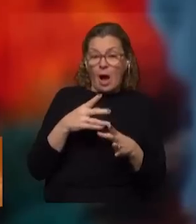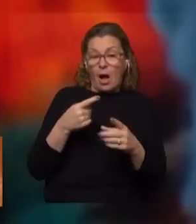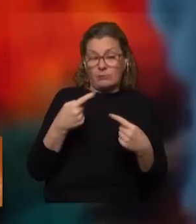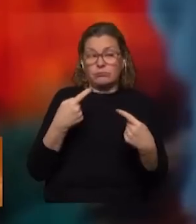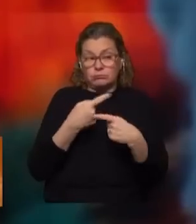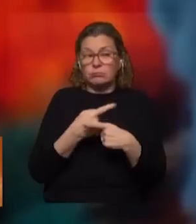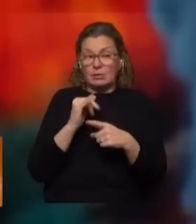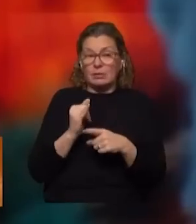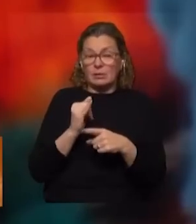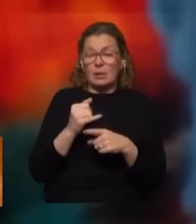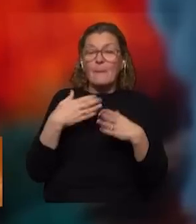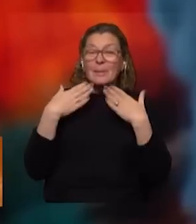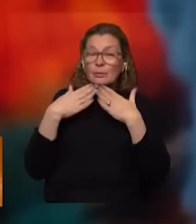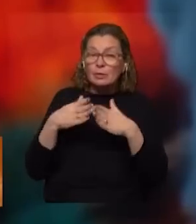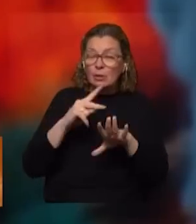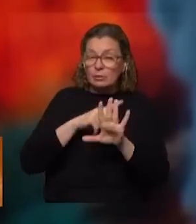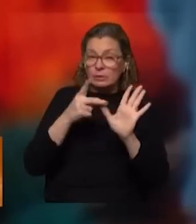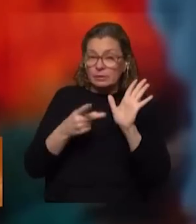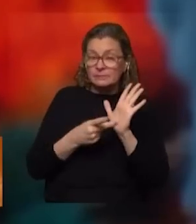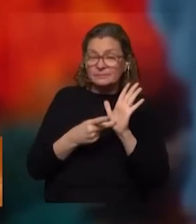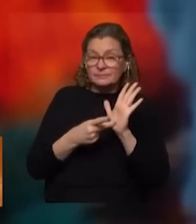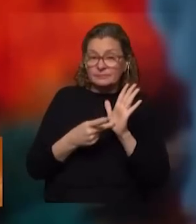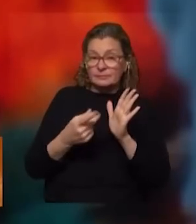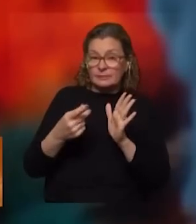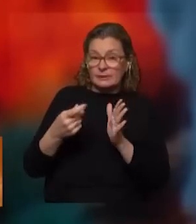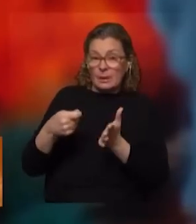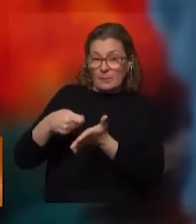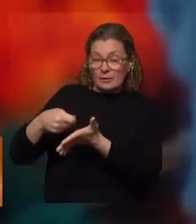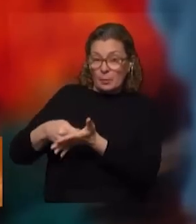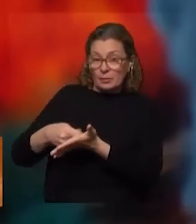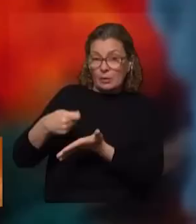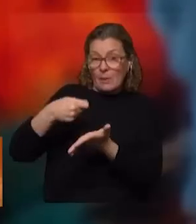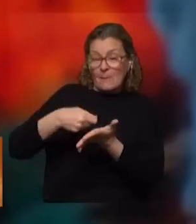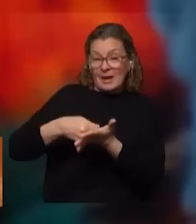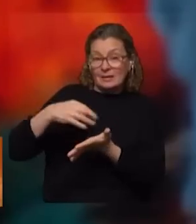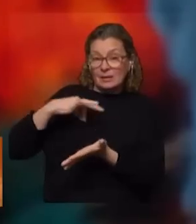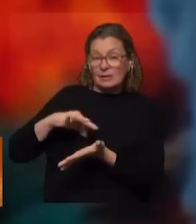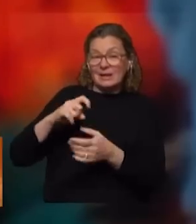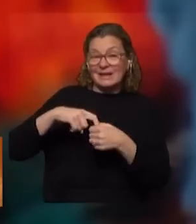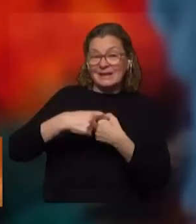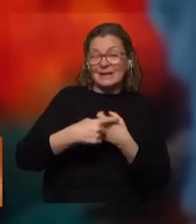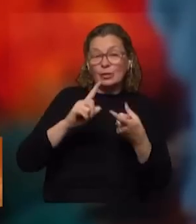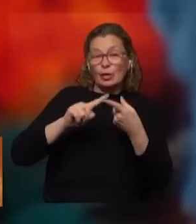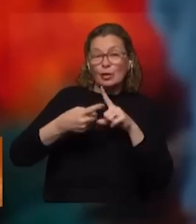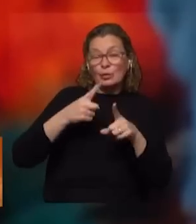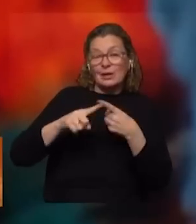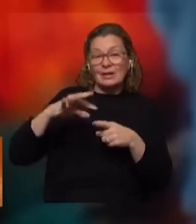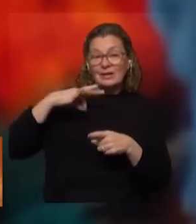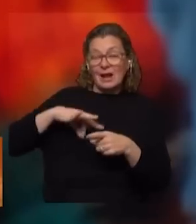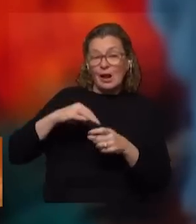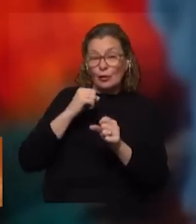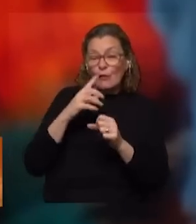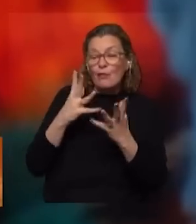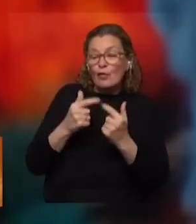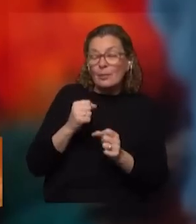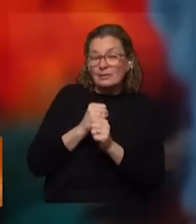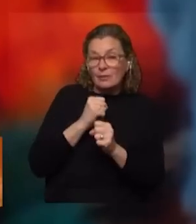cuestionar un proyecto que va a tocar el presupuesto, que es el mismo que nos paga el salario. Porque se nos dice, no, el sindicato debería discutir solo salario y condiciones laborales. Bueno,